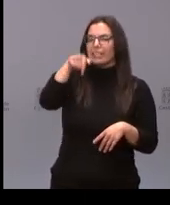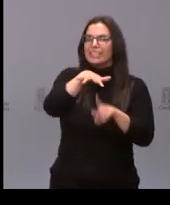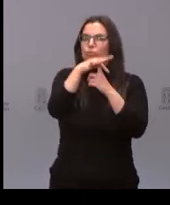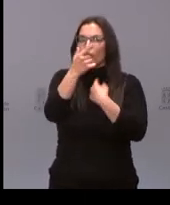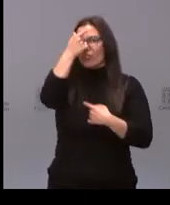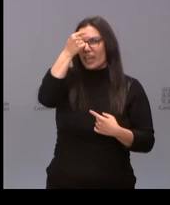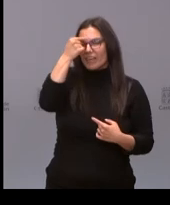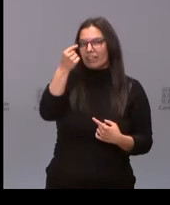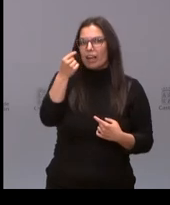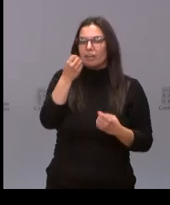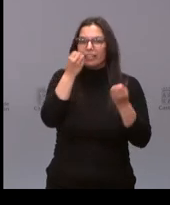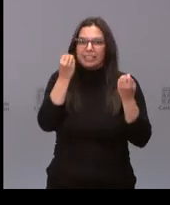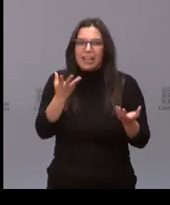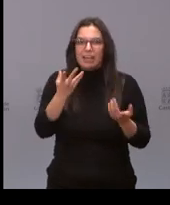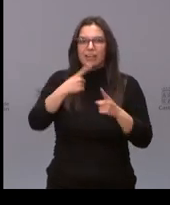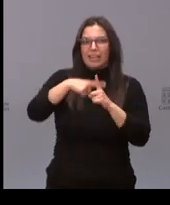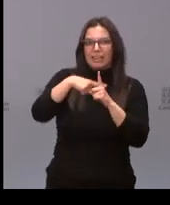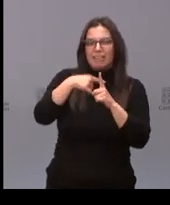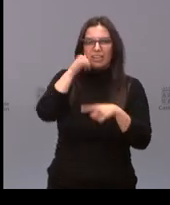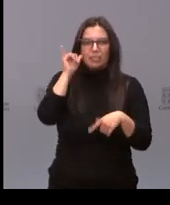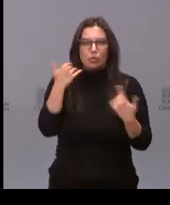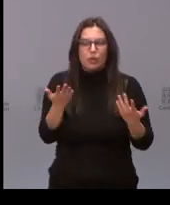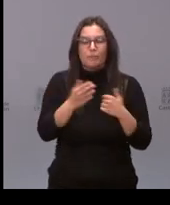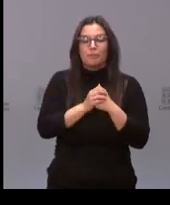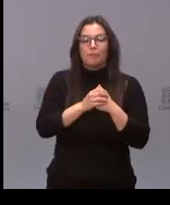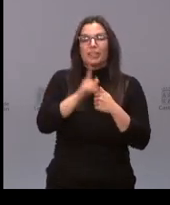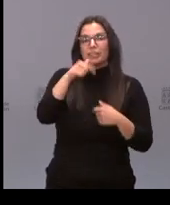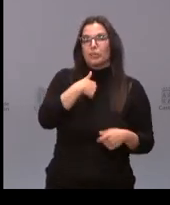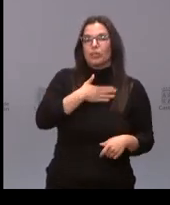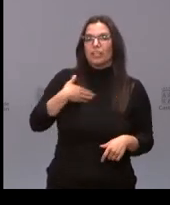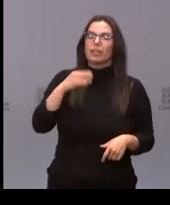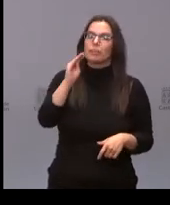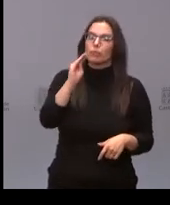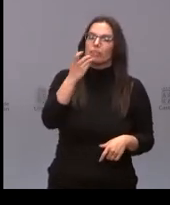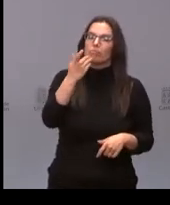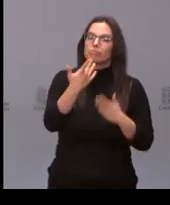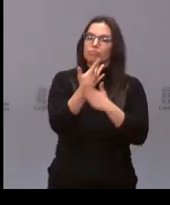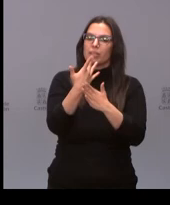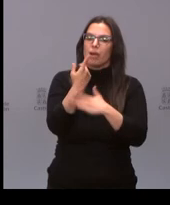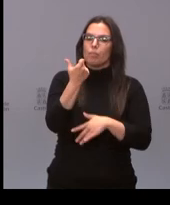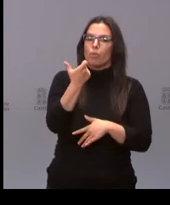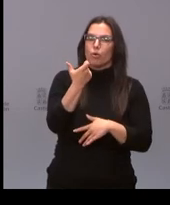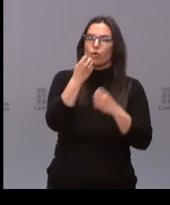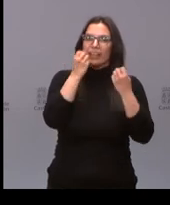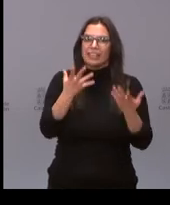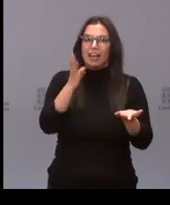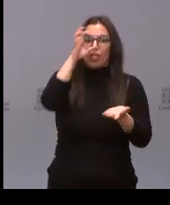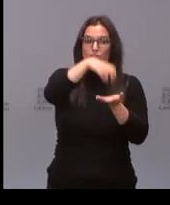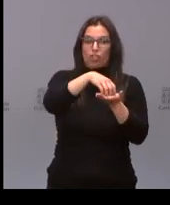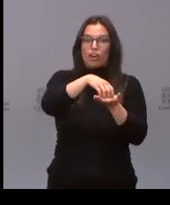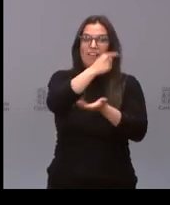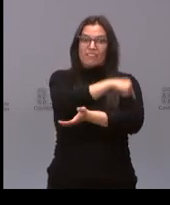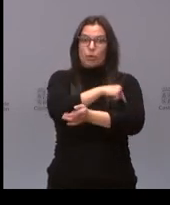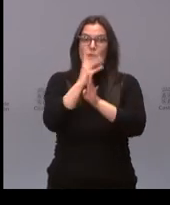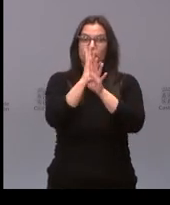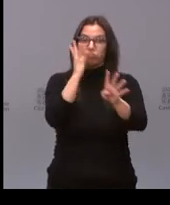para poder descender de nivel de riesgo. Y por otro lado, quería preguntar si nos pueden hacer un balance de cómo han funcionado los puntos de vacunación masiva que ha